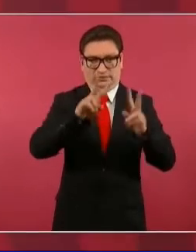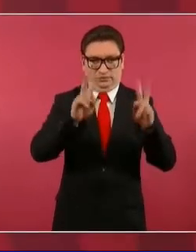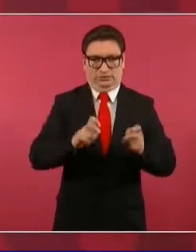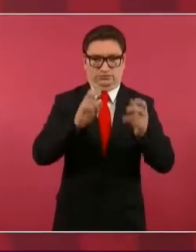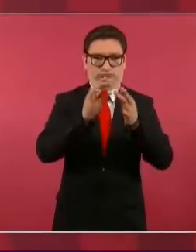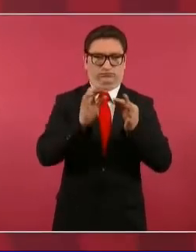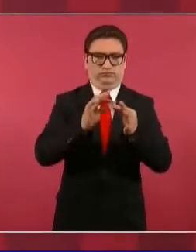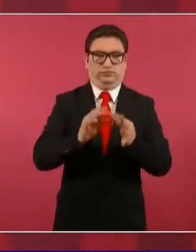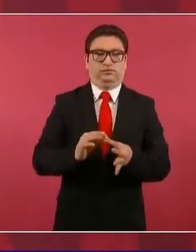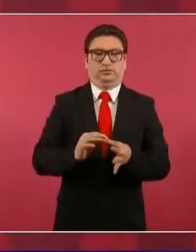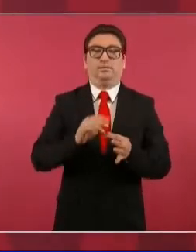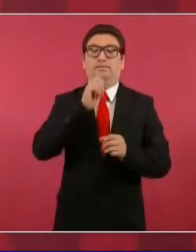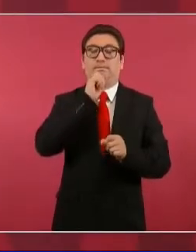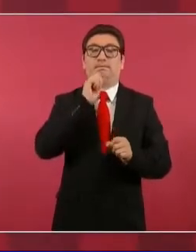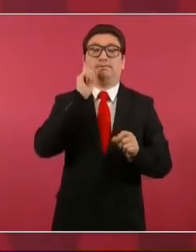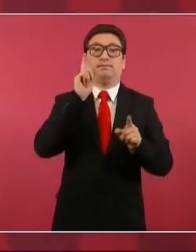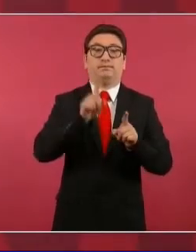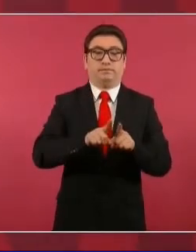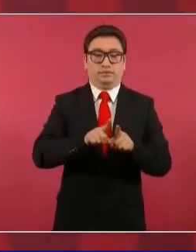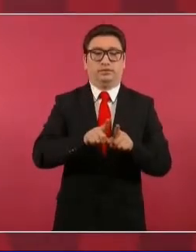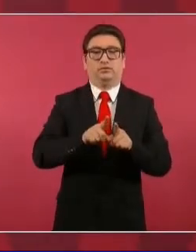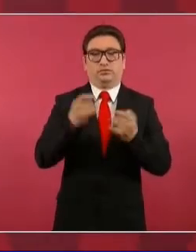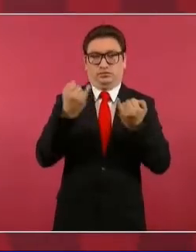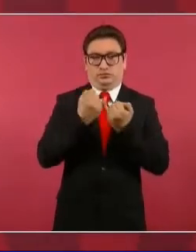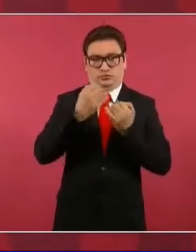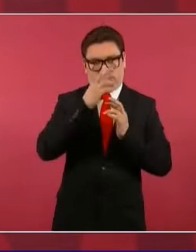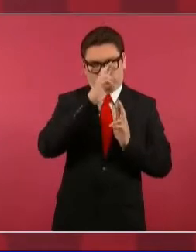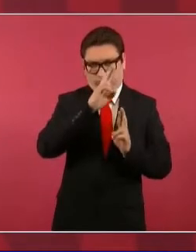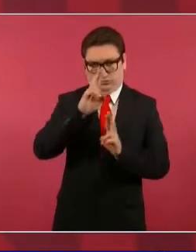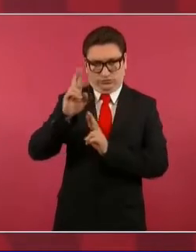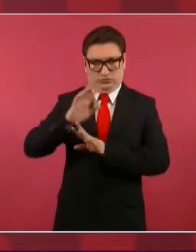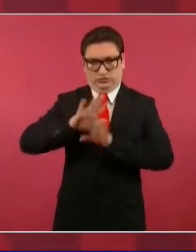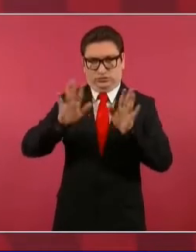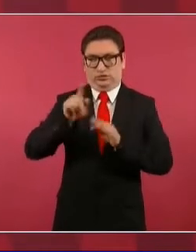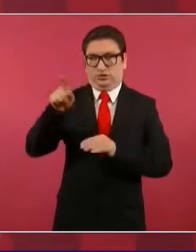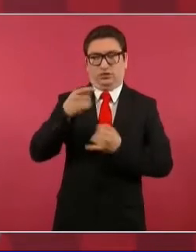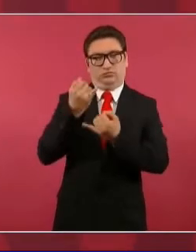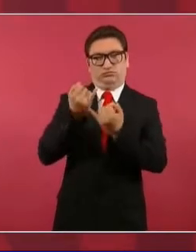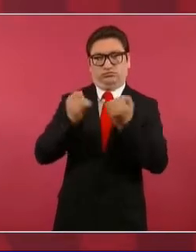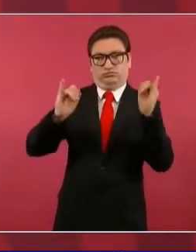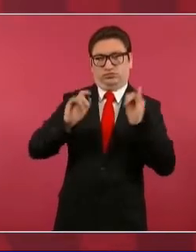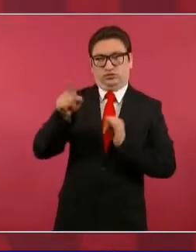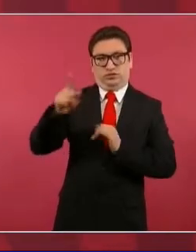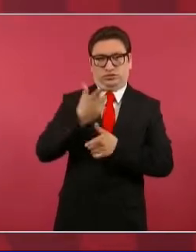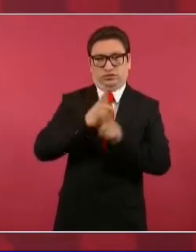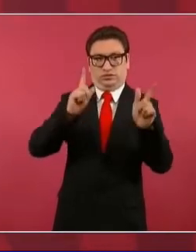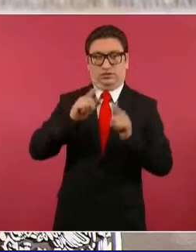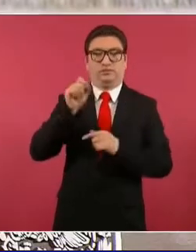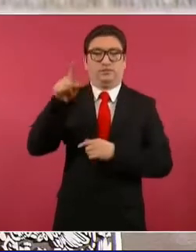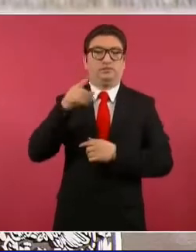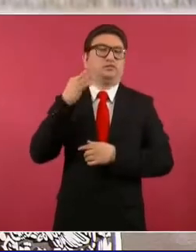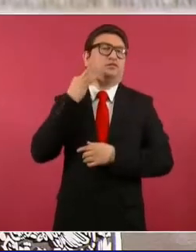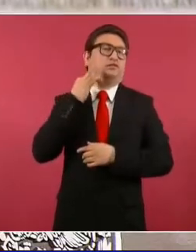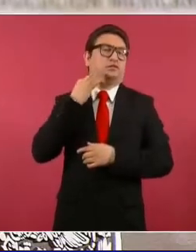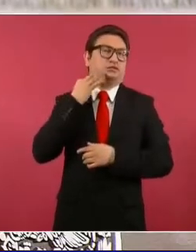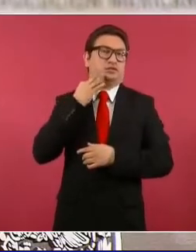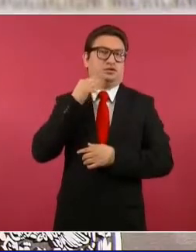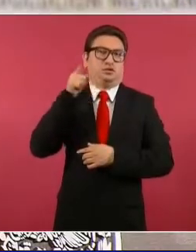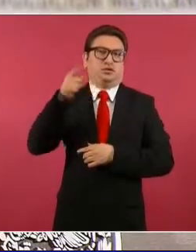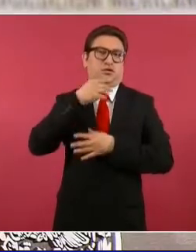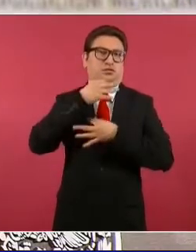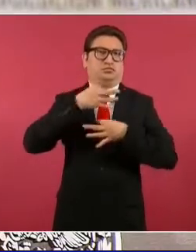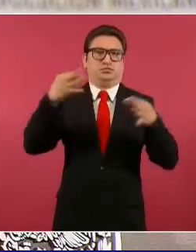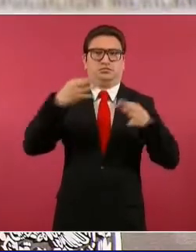y al mismo tiempo, de manera respetuosa por su autonomía, pedirle a la Fiscalía también que